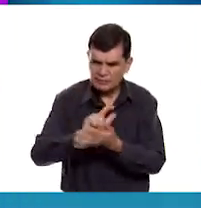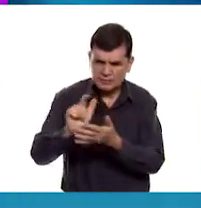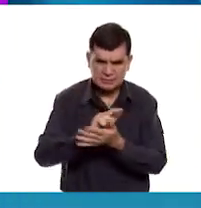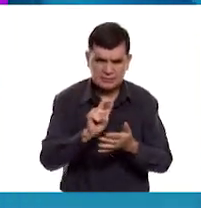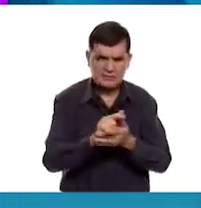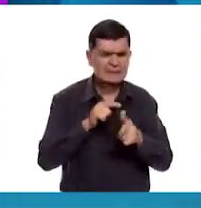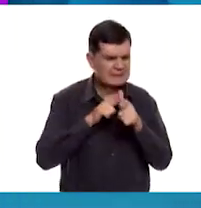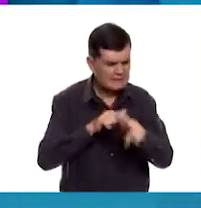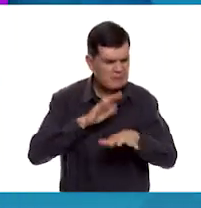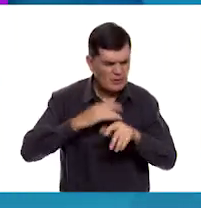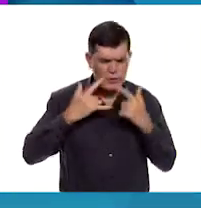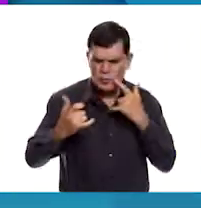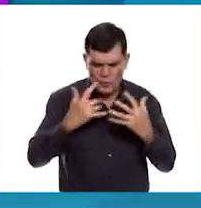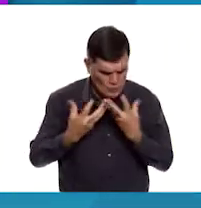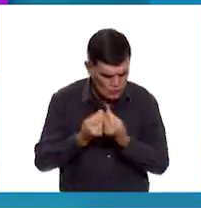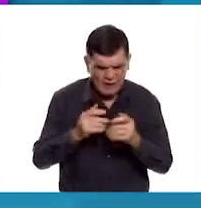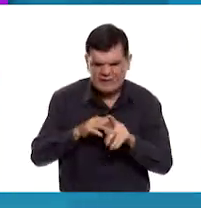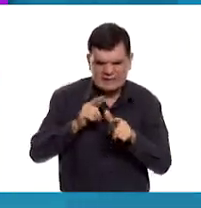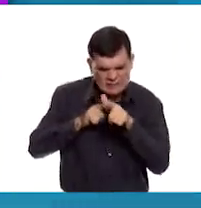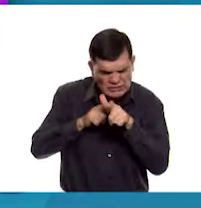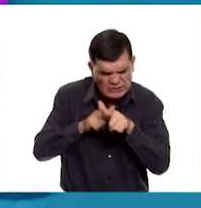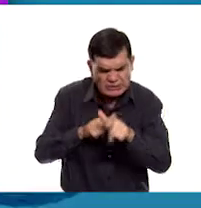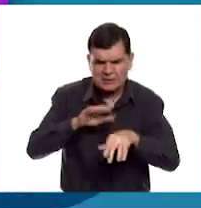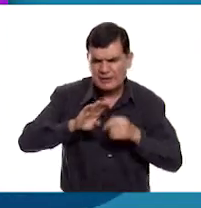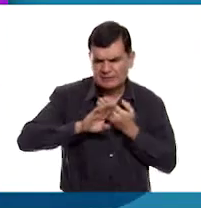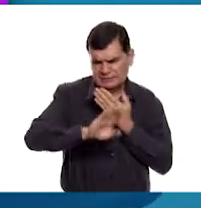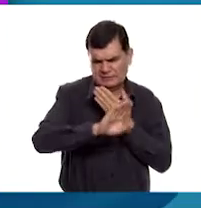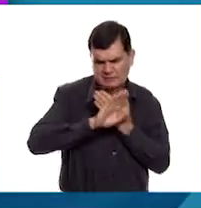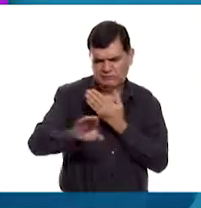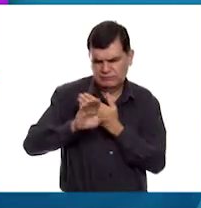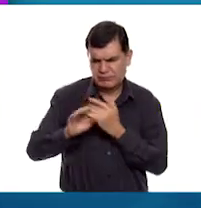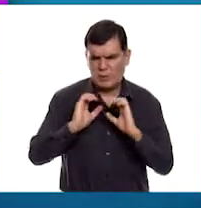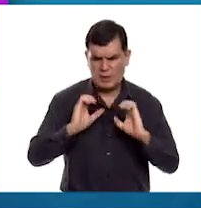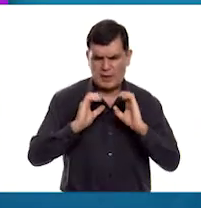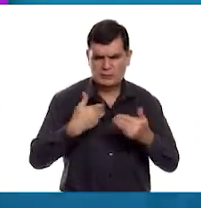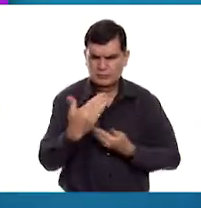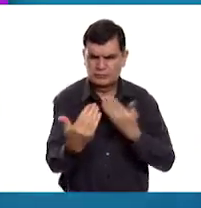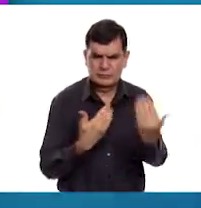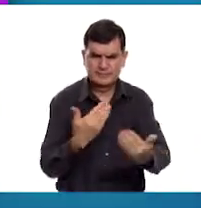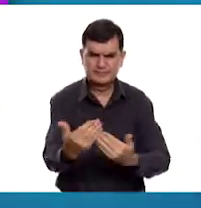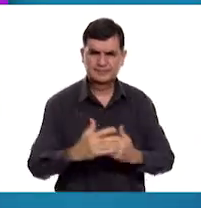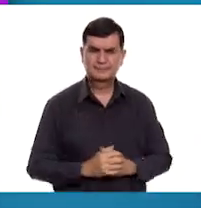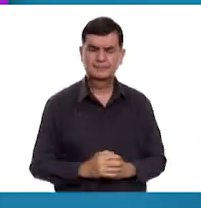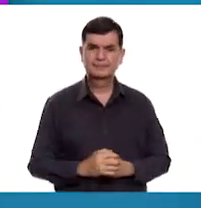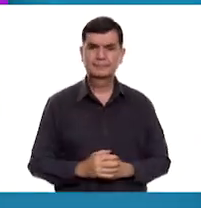Sigamos luchando juntos contra este virus cuidándonos los unos a los otros.